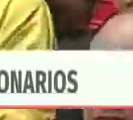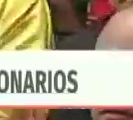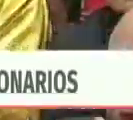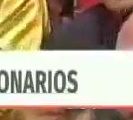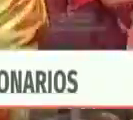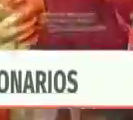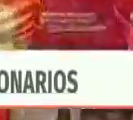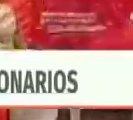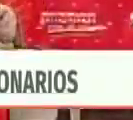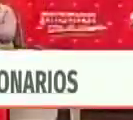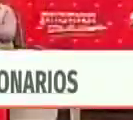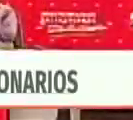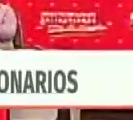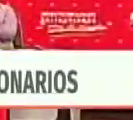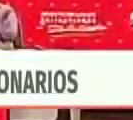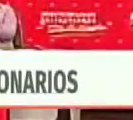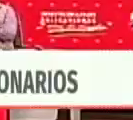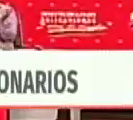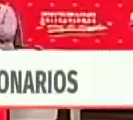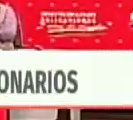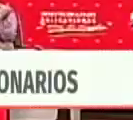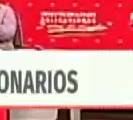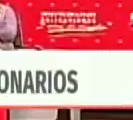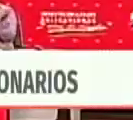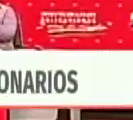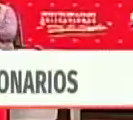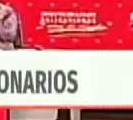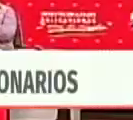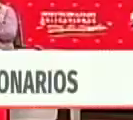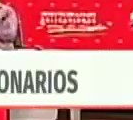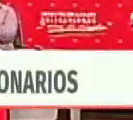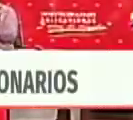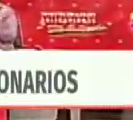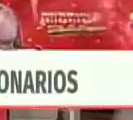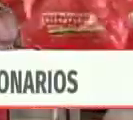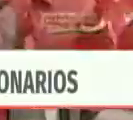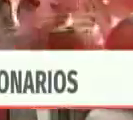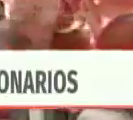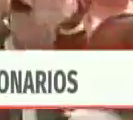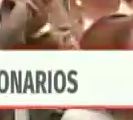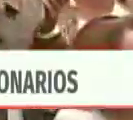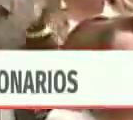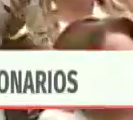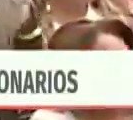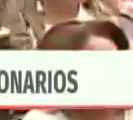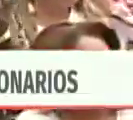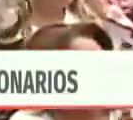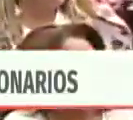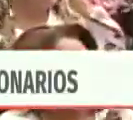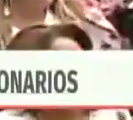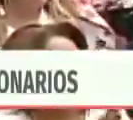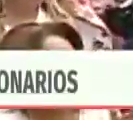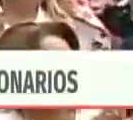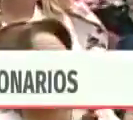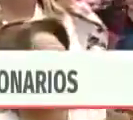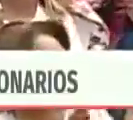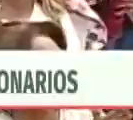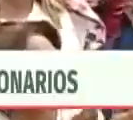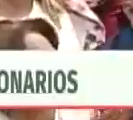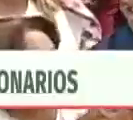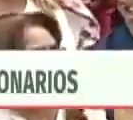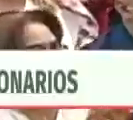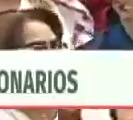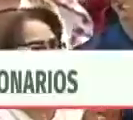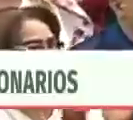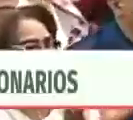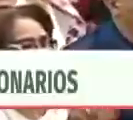establecido hoy la instalación en el primer trimestre del próximo año del